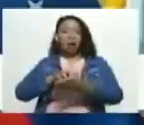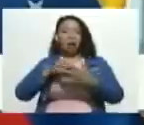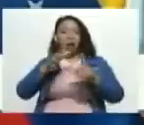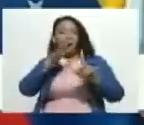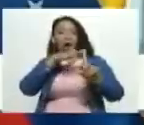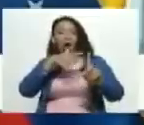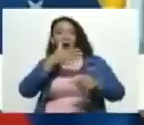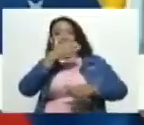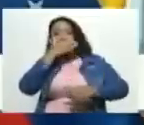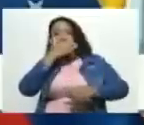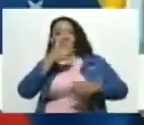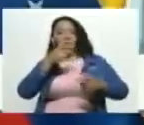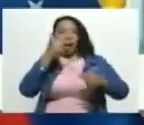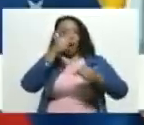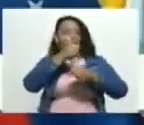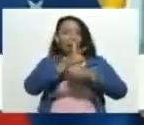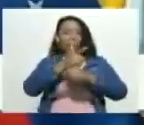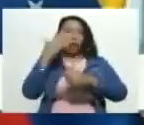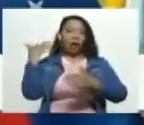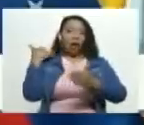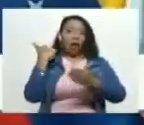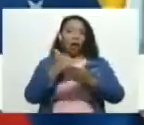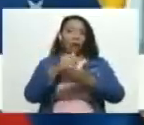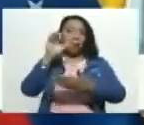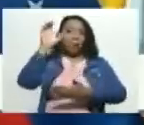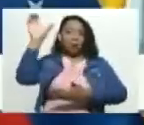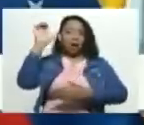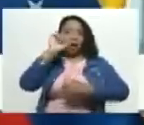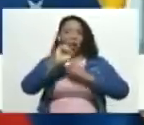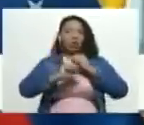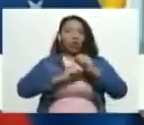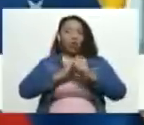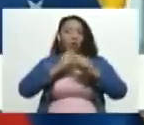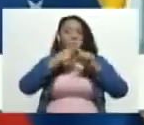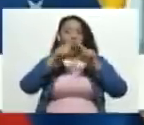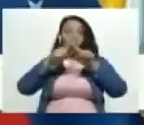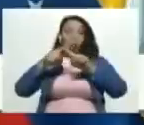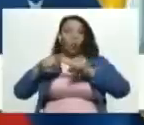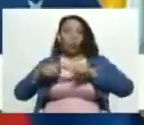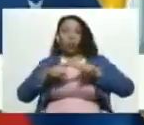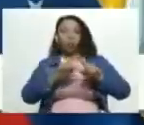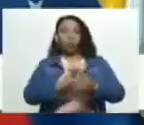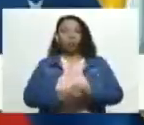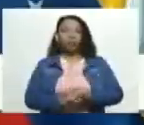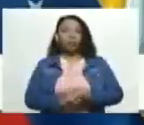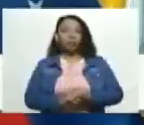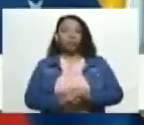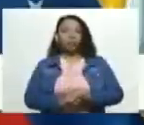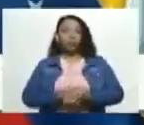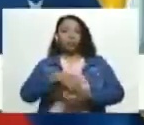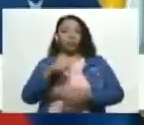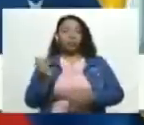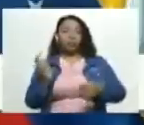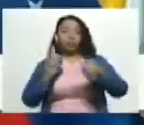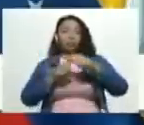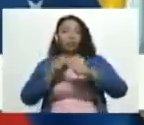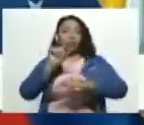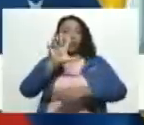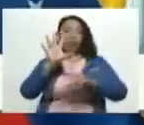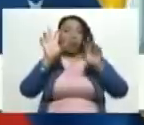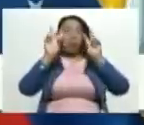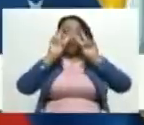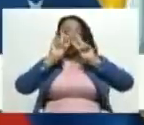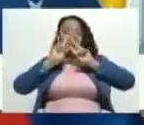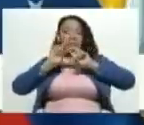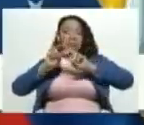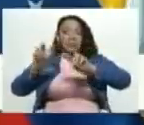tráfico de armas traición a la patria y asociación entre otros a los que se suman otras 5 investigaciones